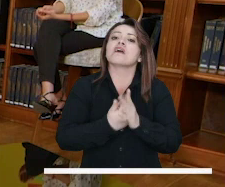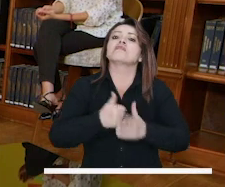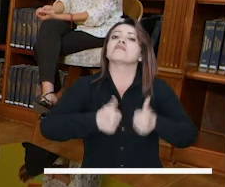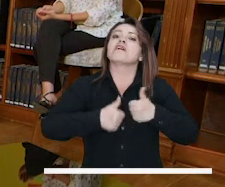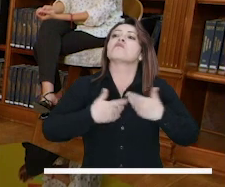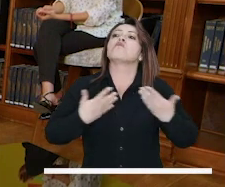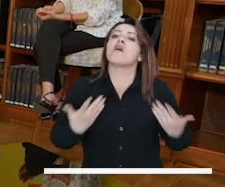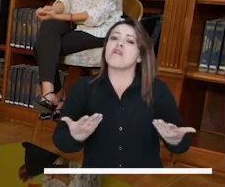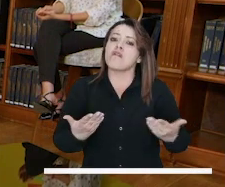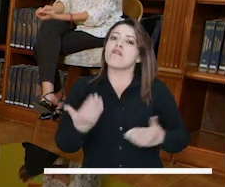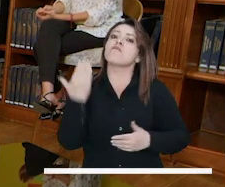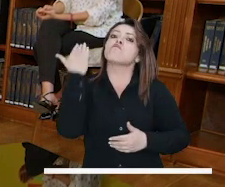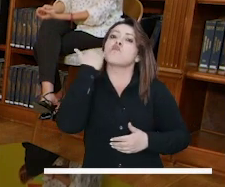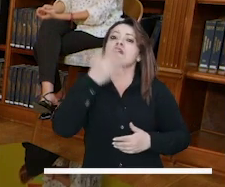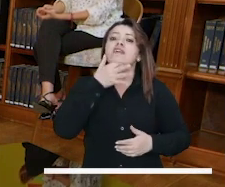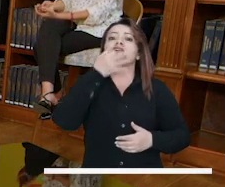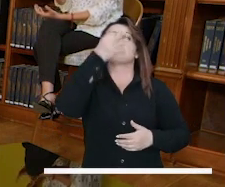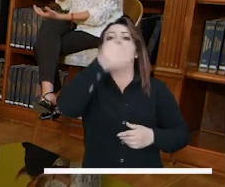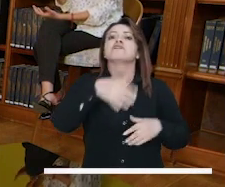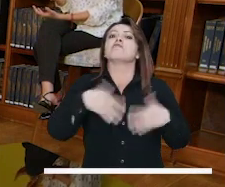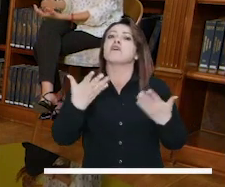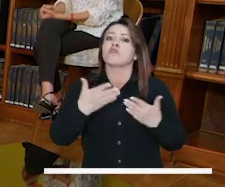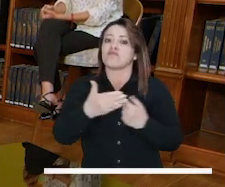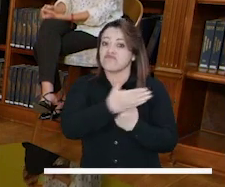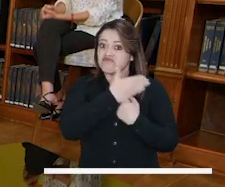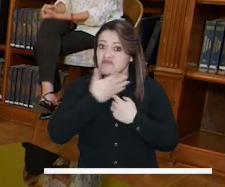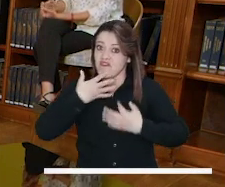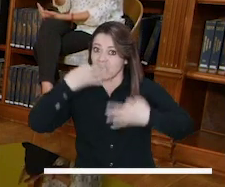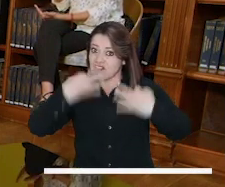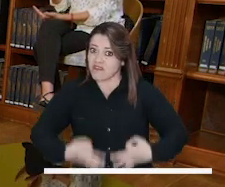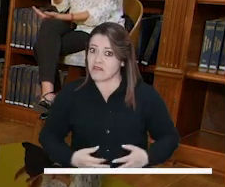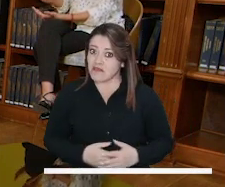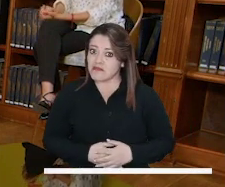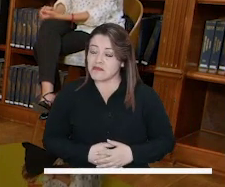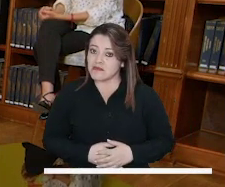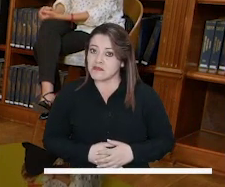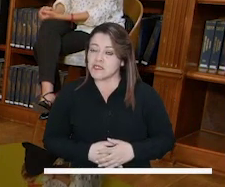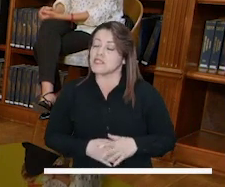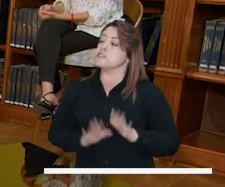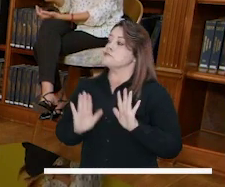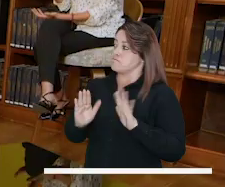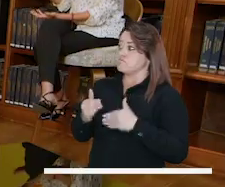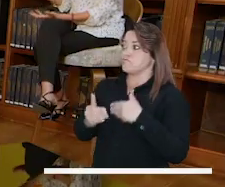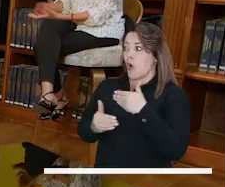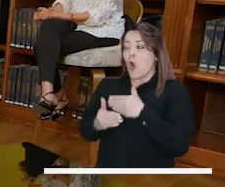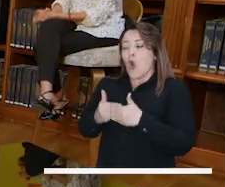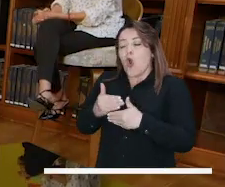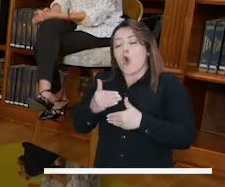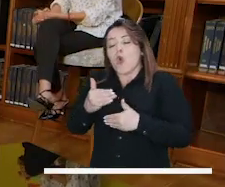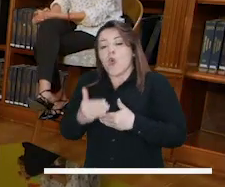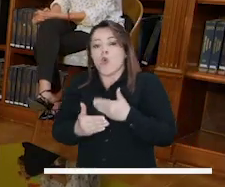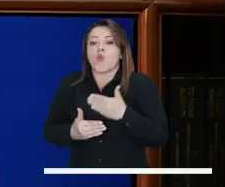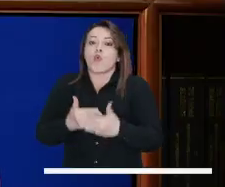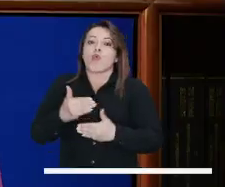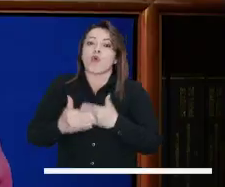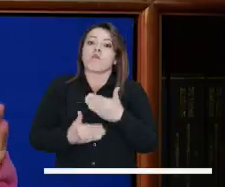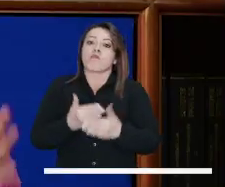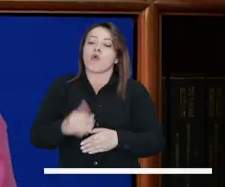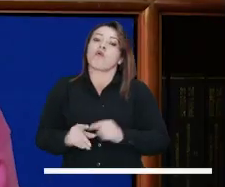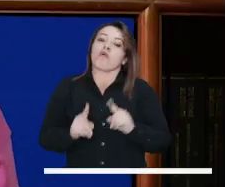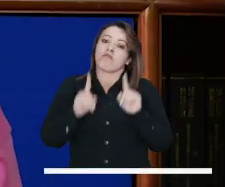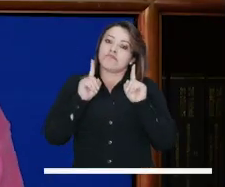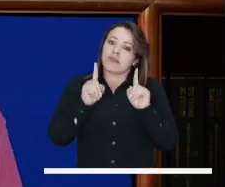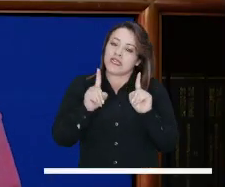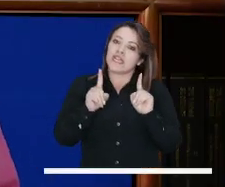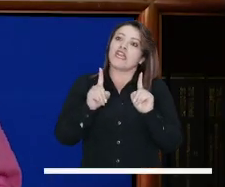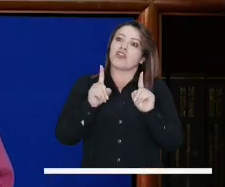¿Se está haciendo en realidad un seguimiento o qué garantías tiene una mujer cuando realiza una denuncia de que en realidad se le va a proteger? Se